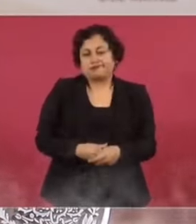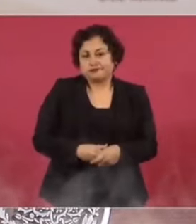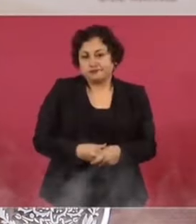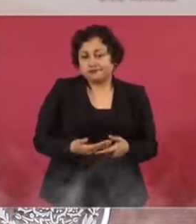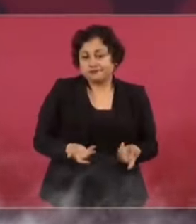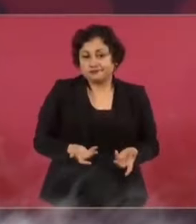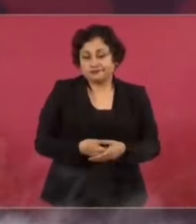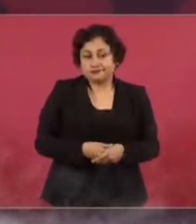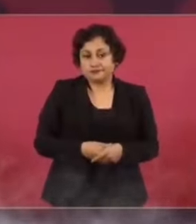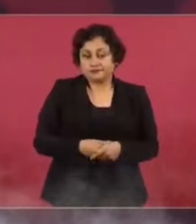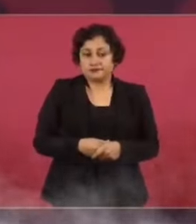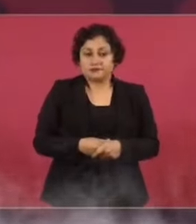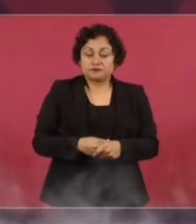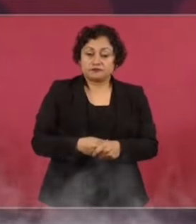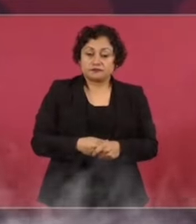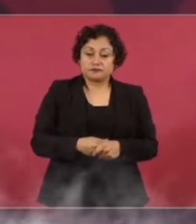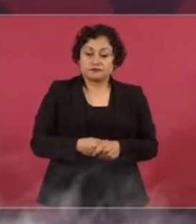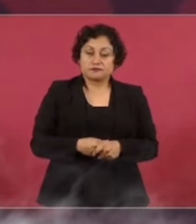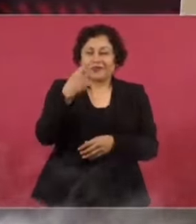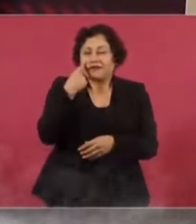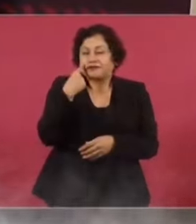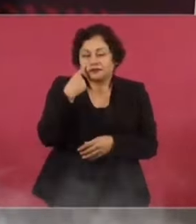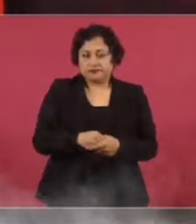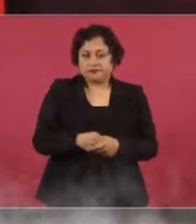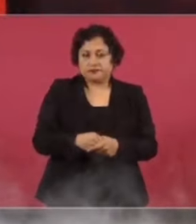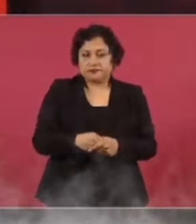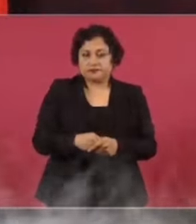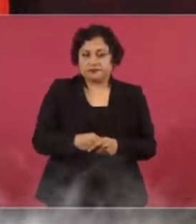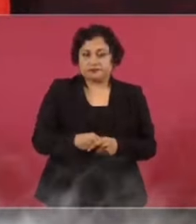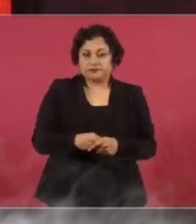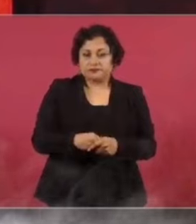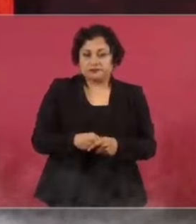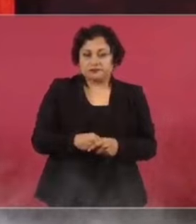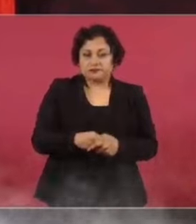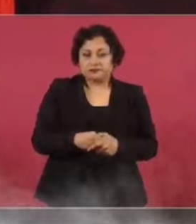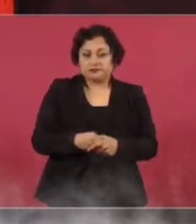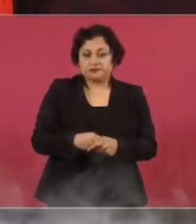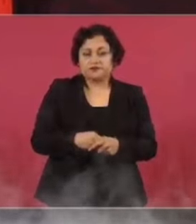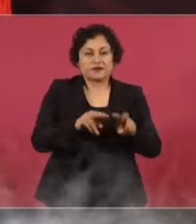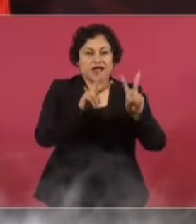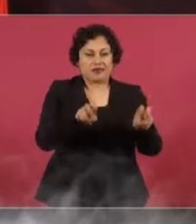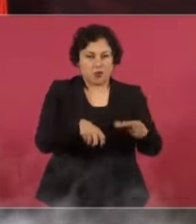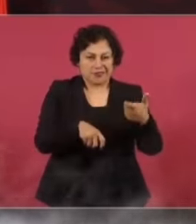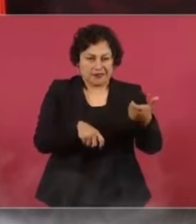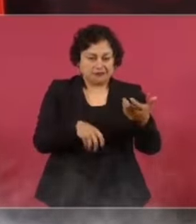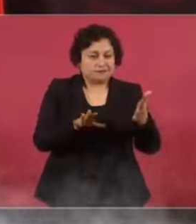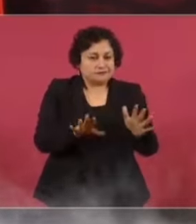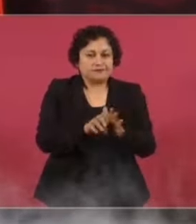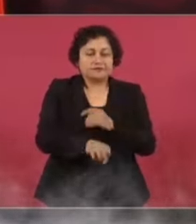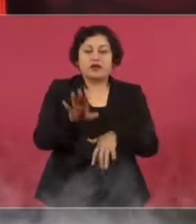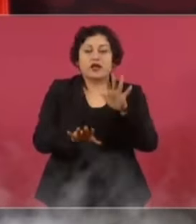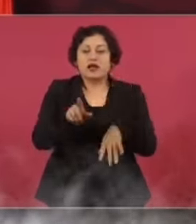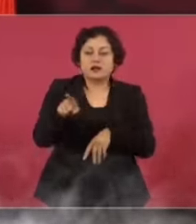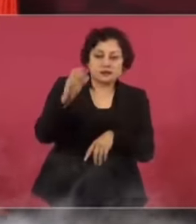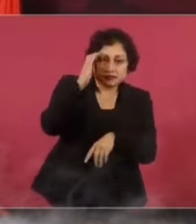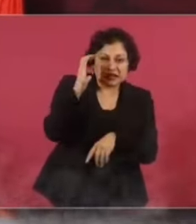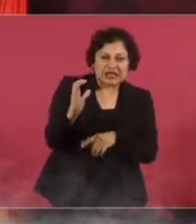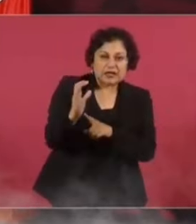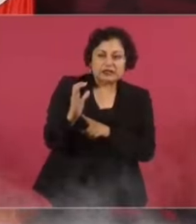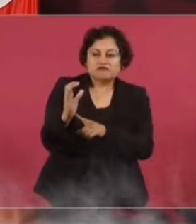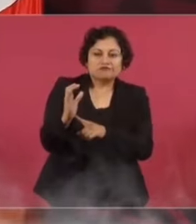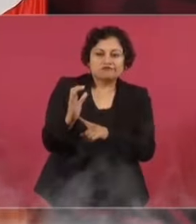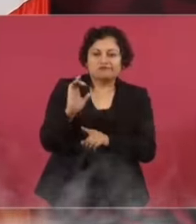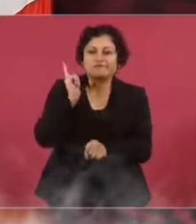los fachos. Es como el dinero para dar con el crimen. Muchas veces lo recomendable es síguele la pista al dinero.